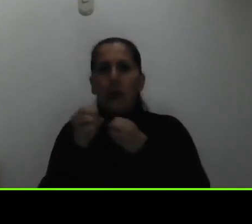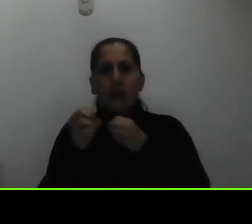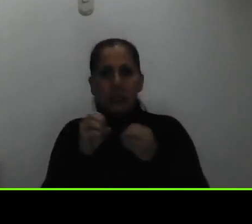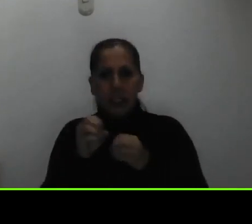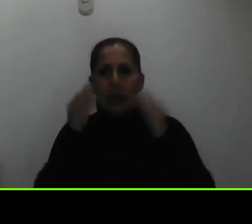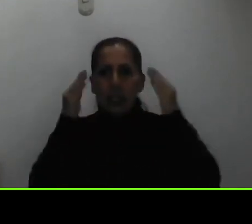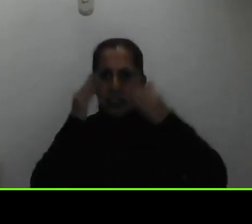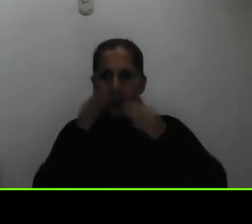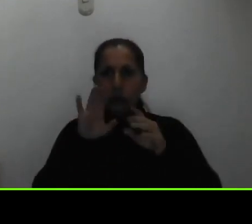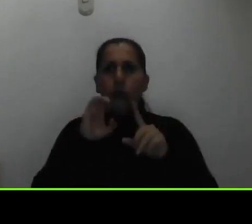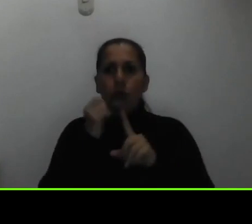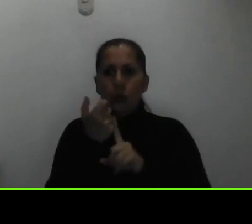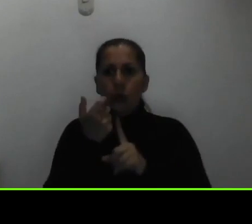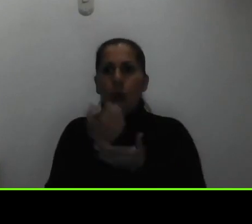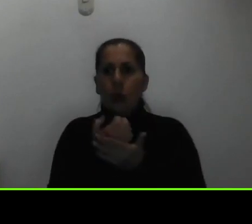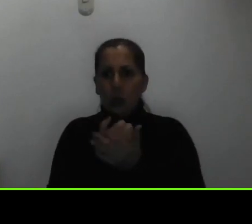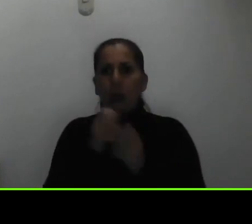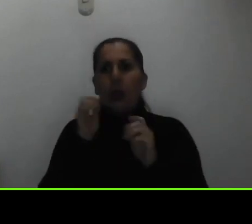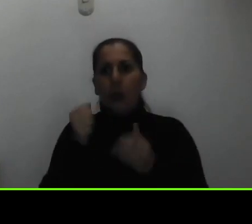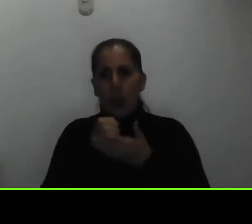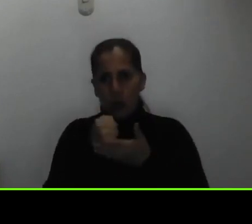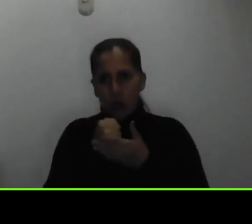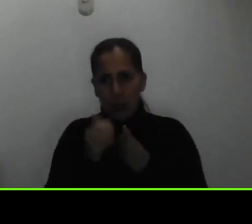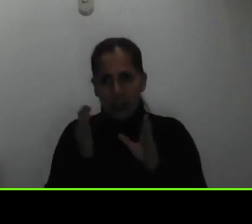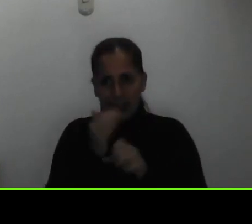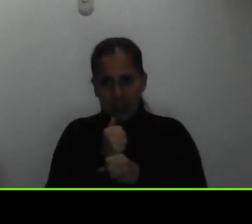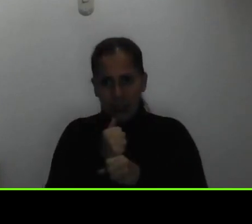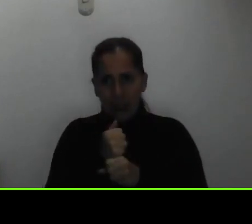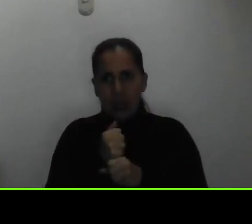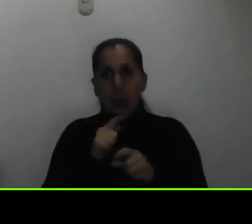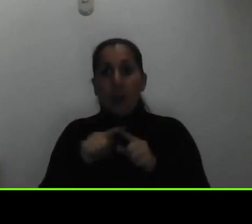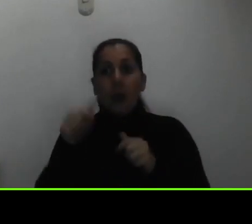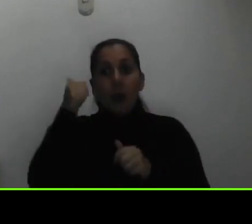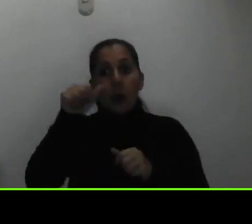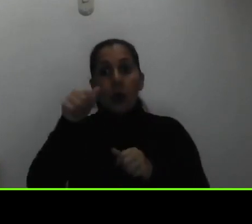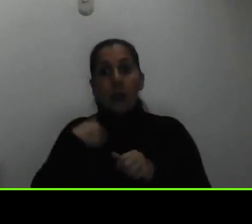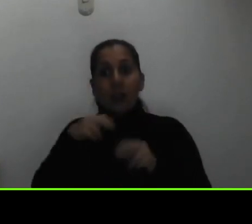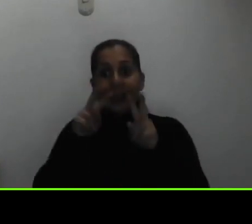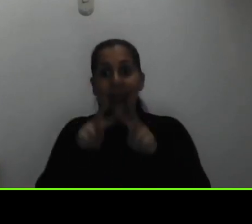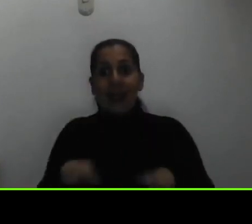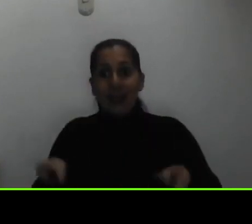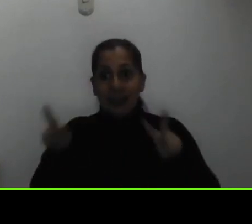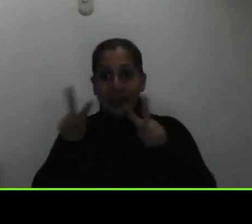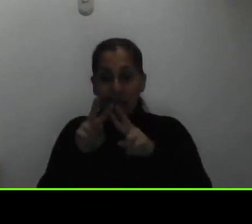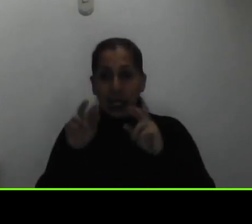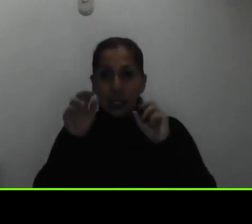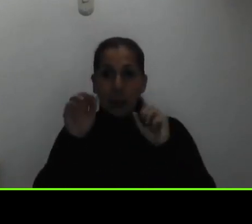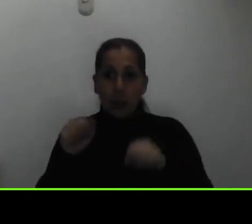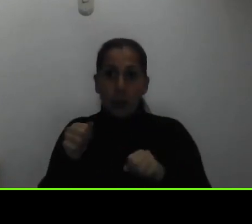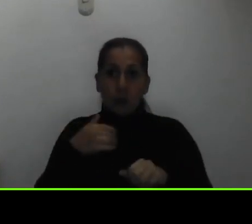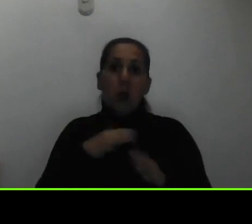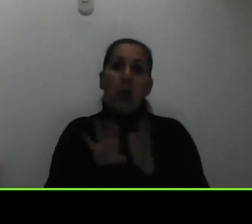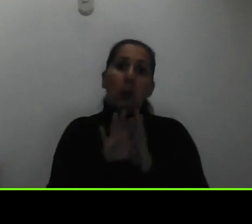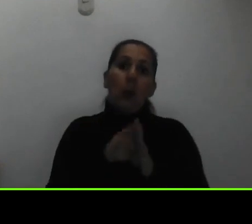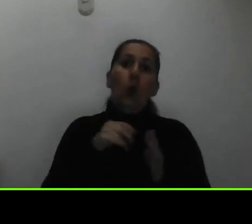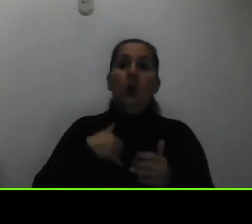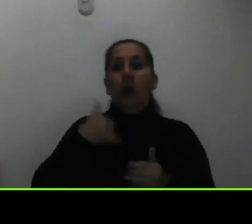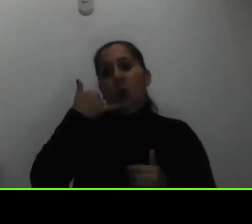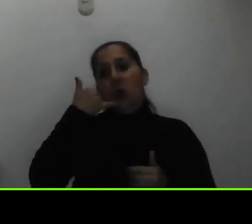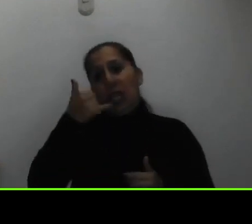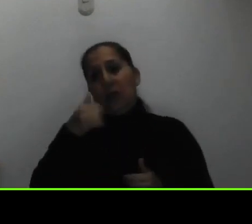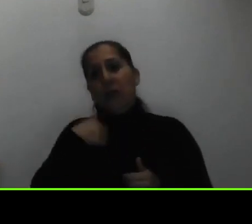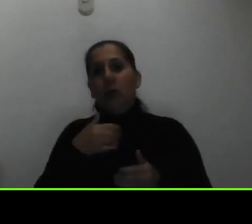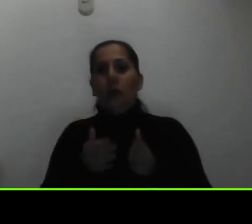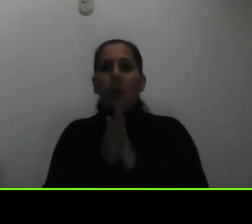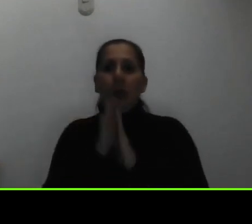hacerlo ¿verdad? pero bueno está la ventaja de que podemos ya sea con nuestros teléfonos pedirle ayuda a algún